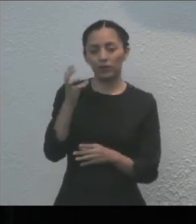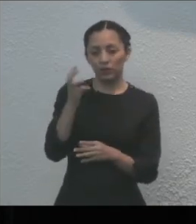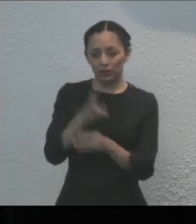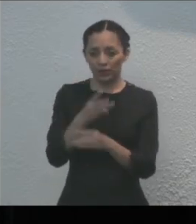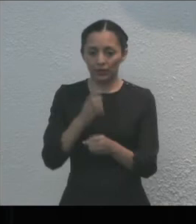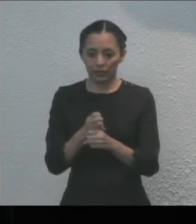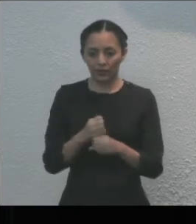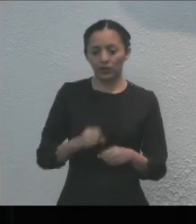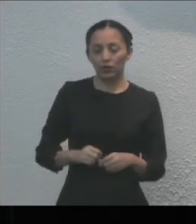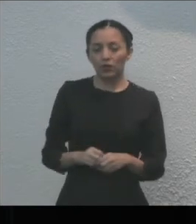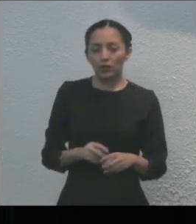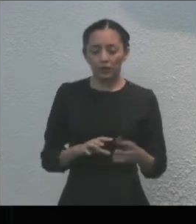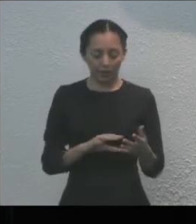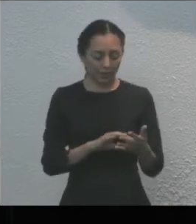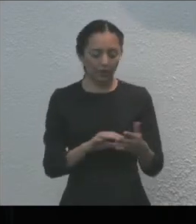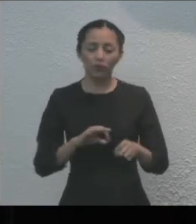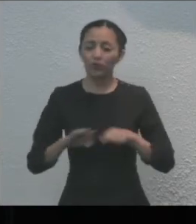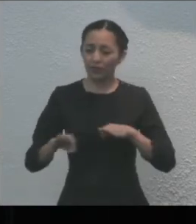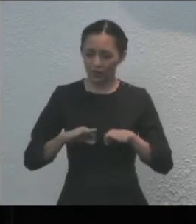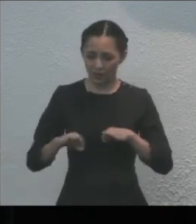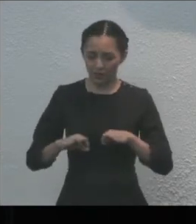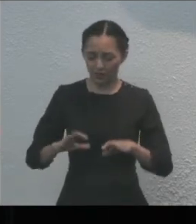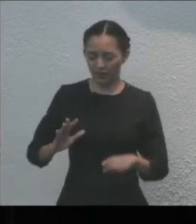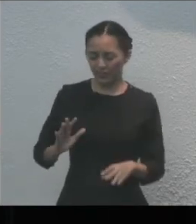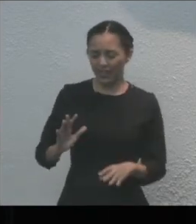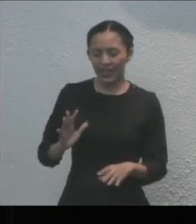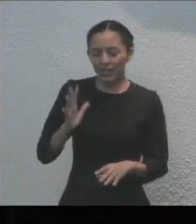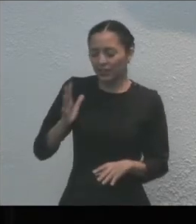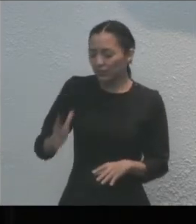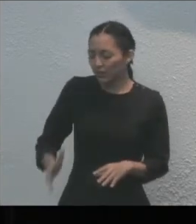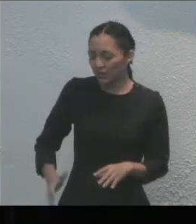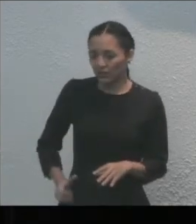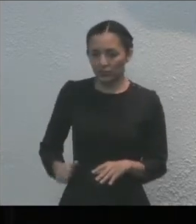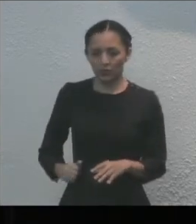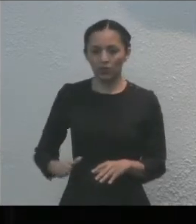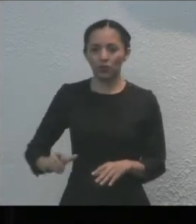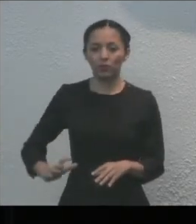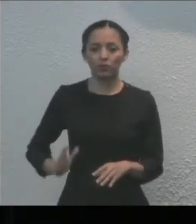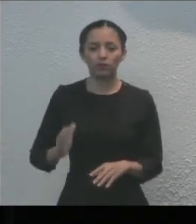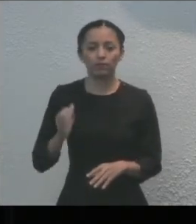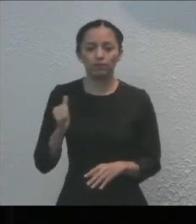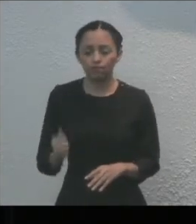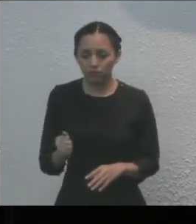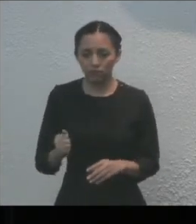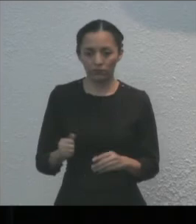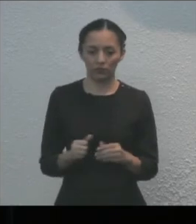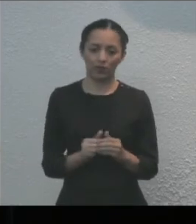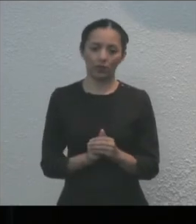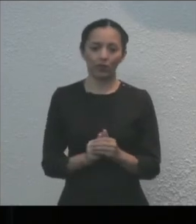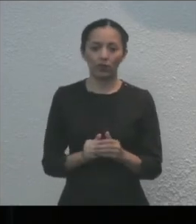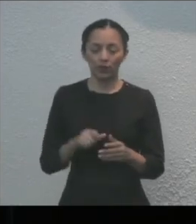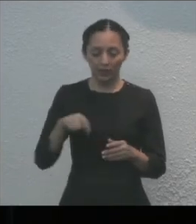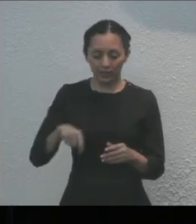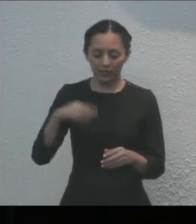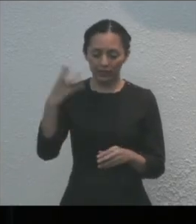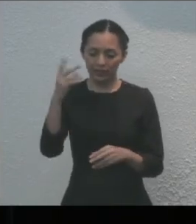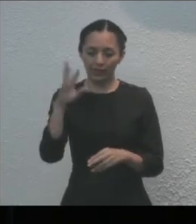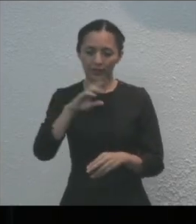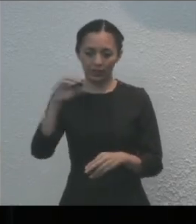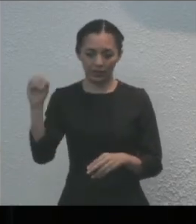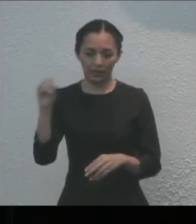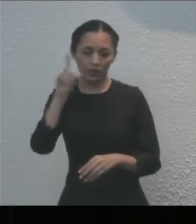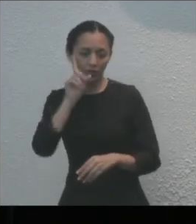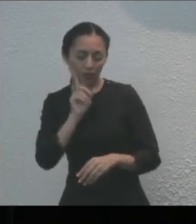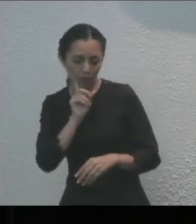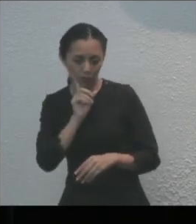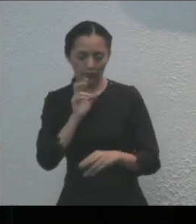por sus acciones, engrandeciendo el nombre del Estado de Quintana Roo. Artículo cuarto. Para determinar la entrega de